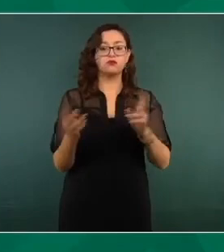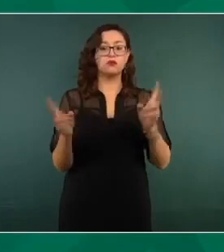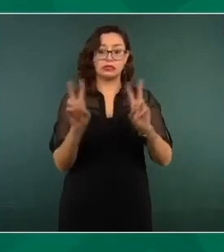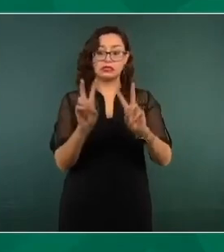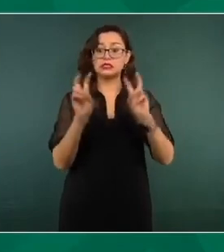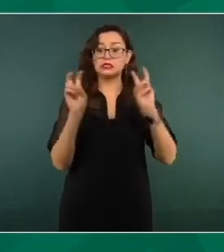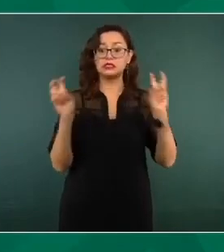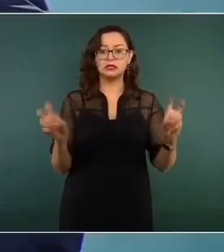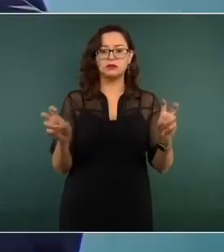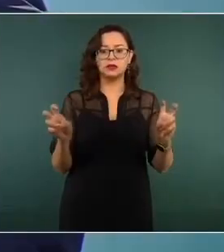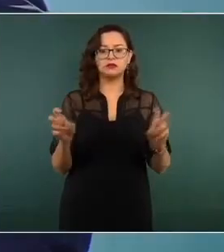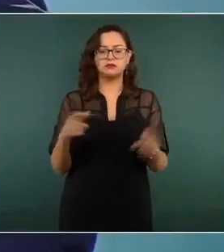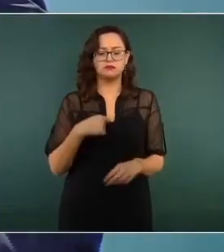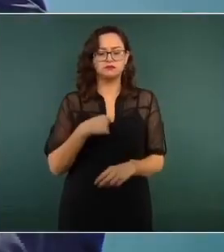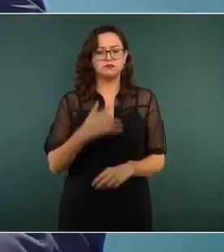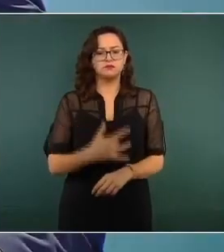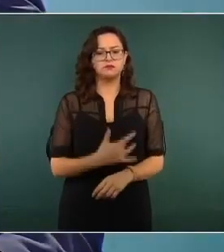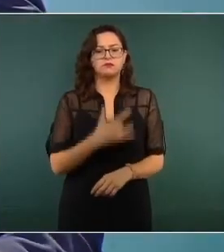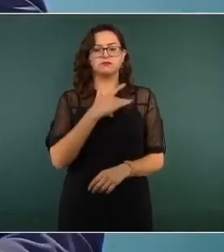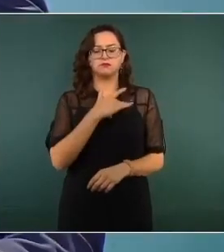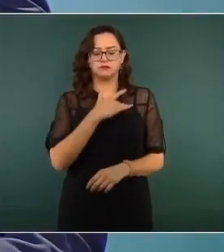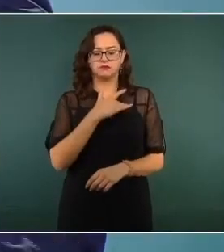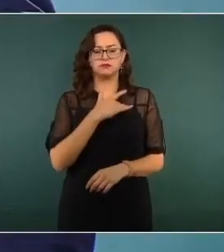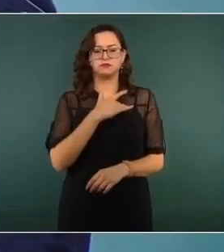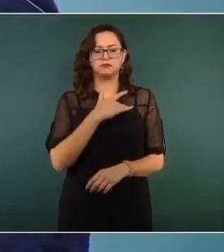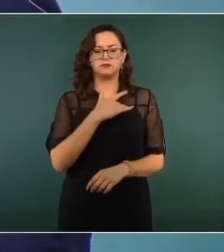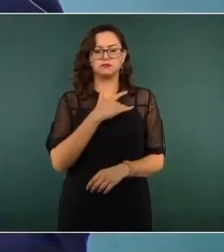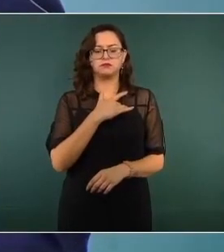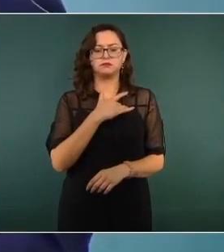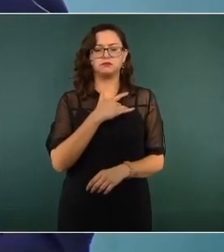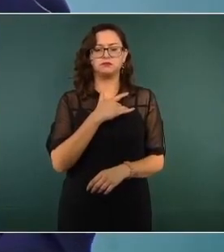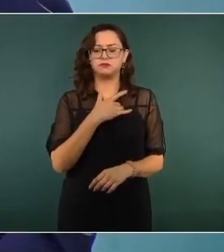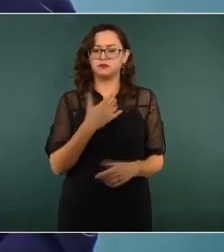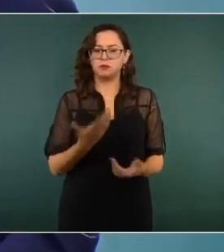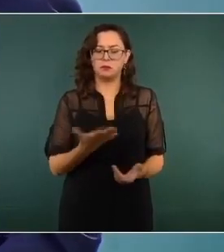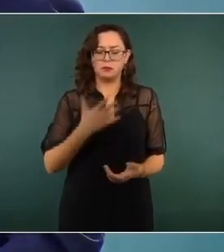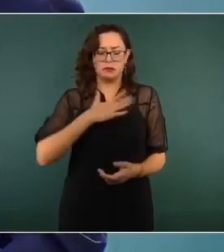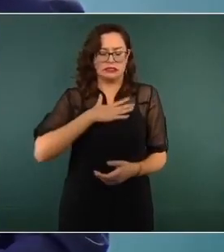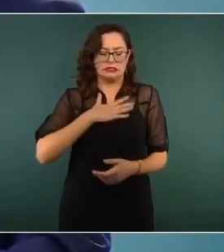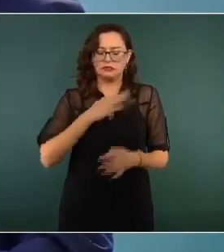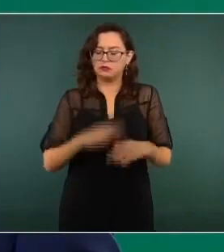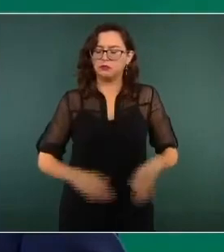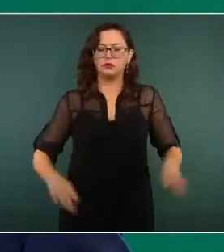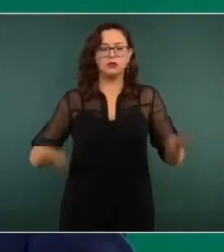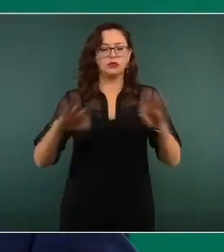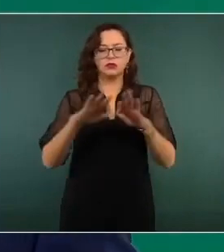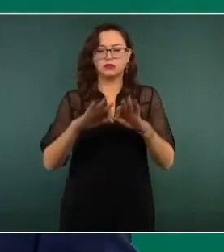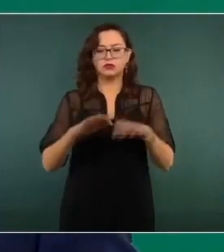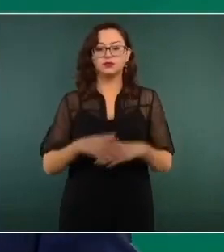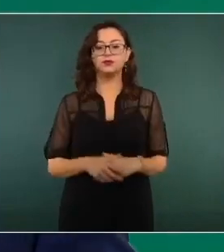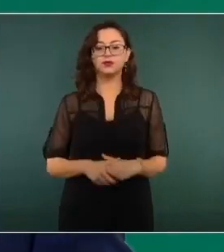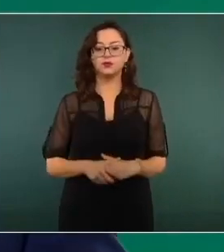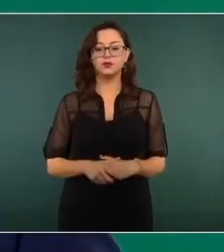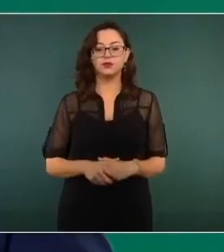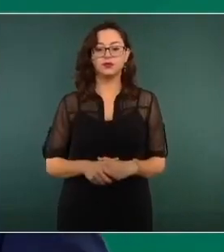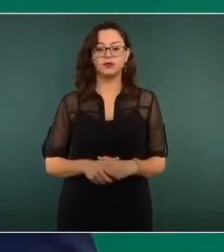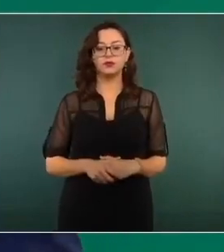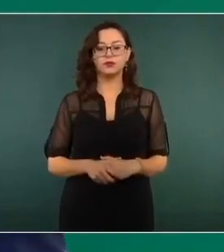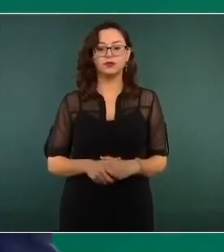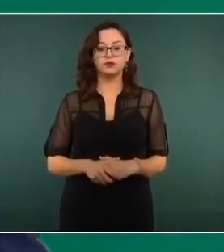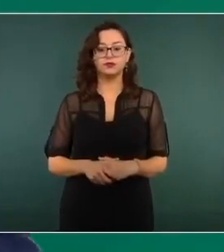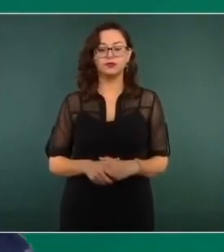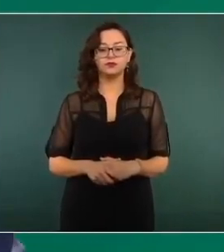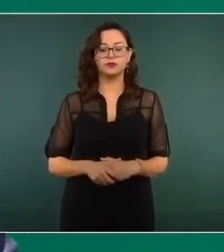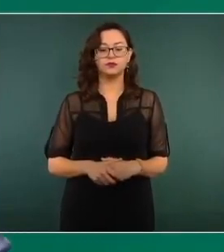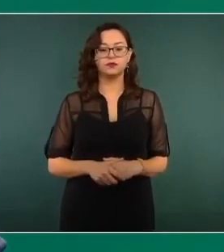es personal y central. En mi vida siempre he dado